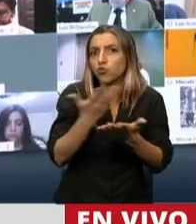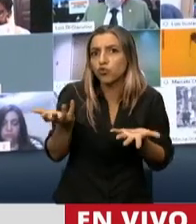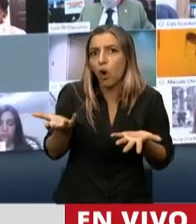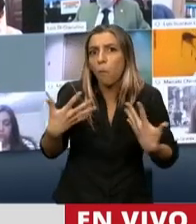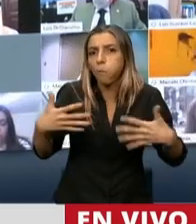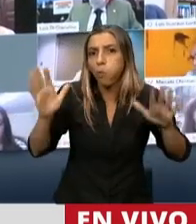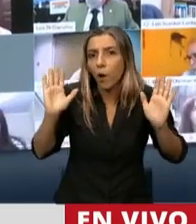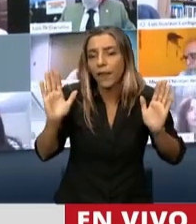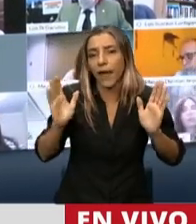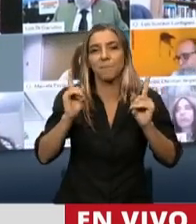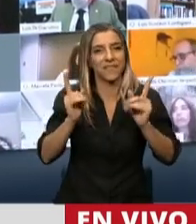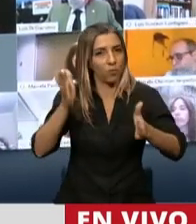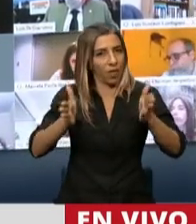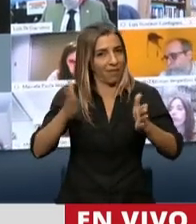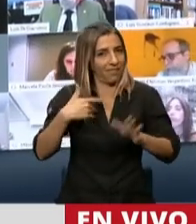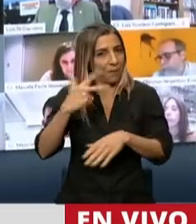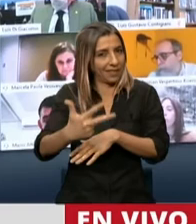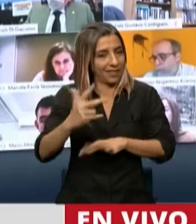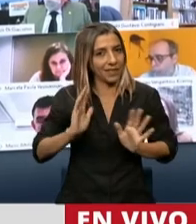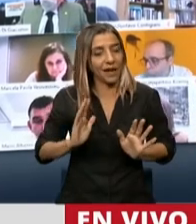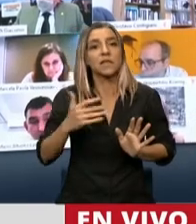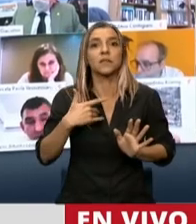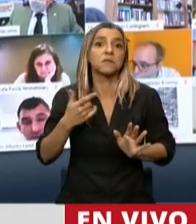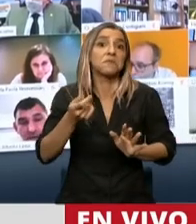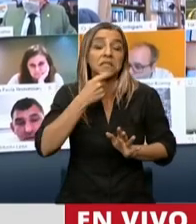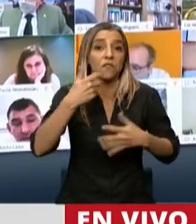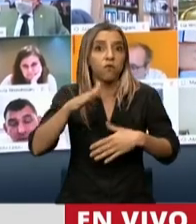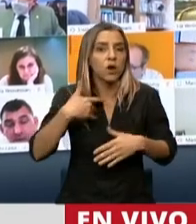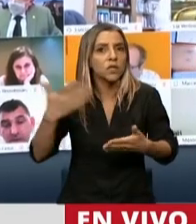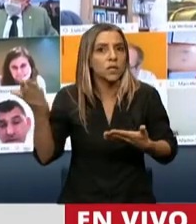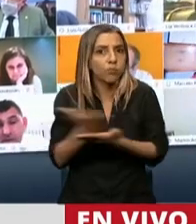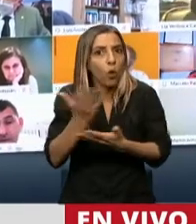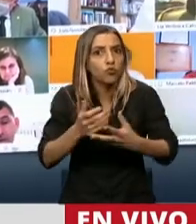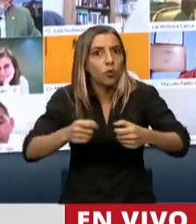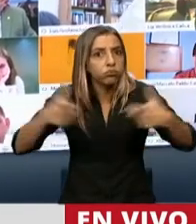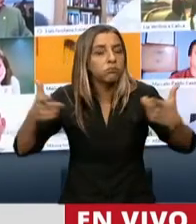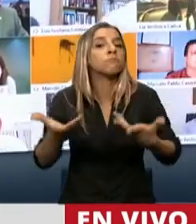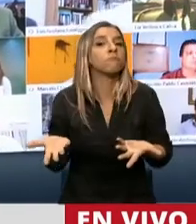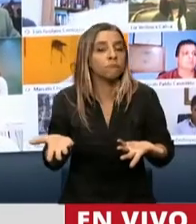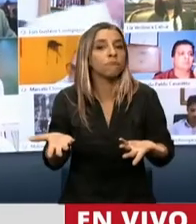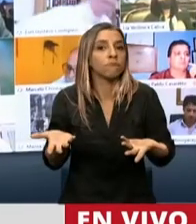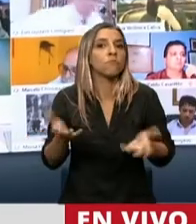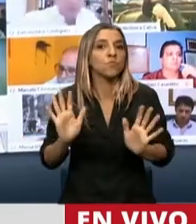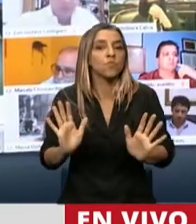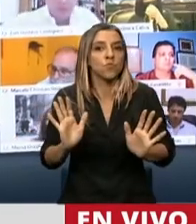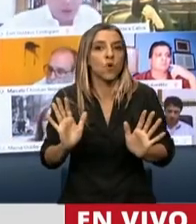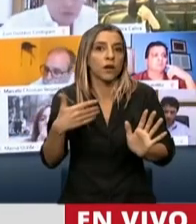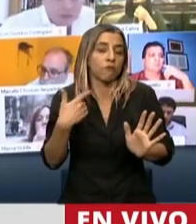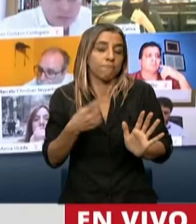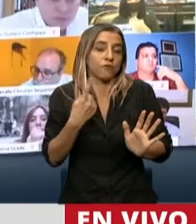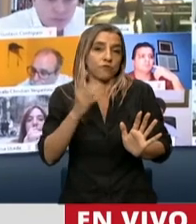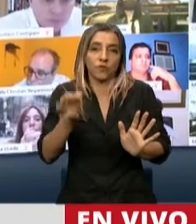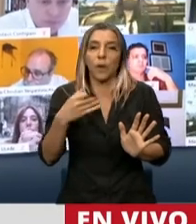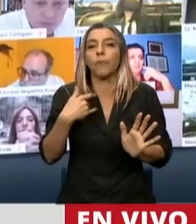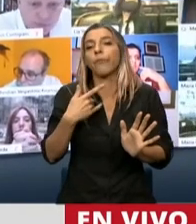vacunas, de las que están en fase 3, todas a capacidad máxima, siendo efectivas y seguras. Aún así, la capacidad máxima de producción, si